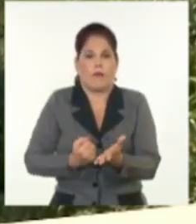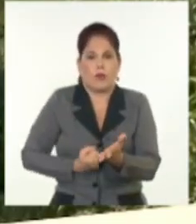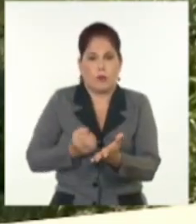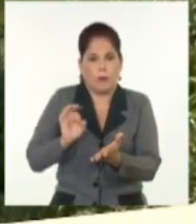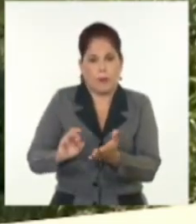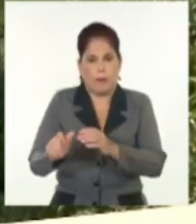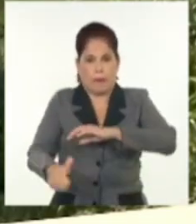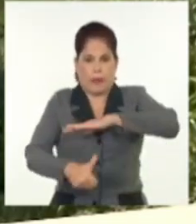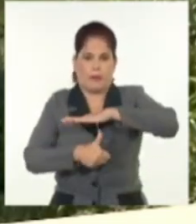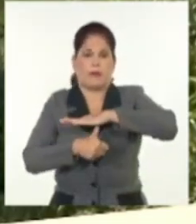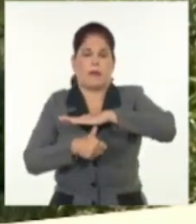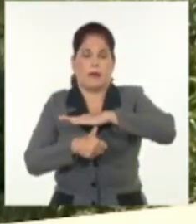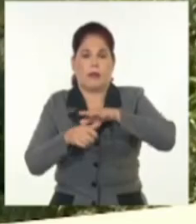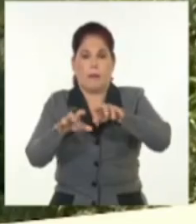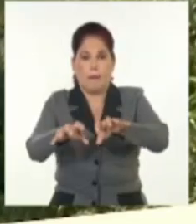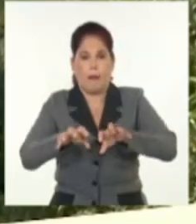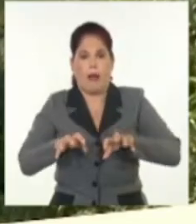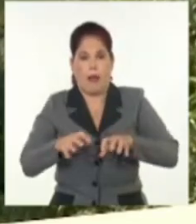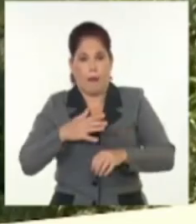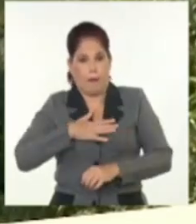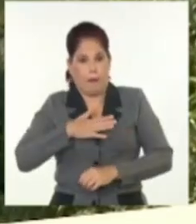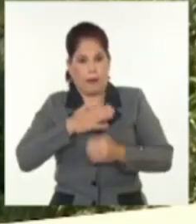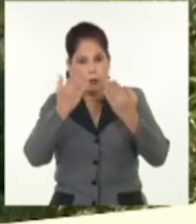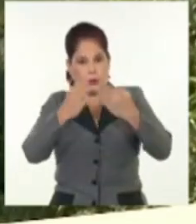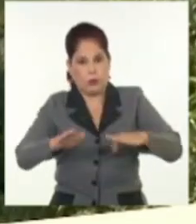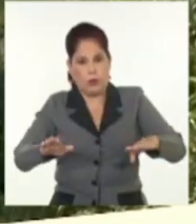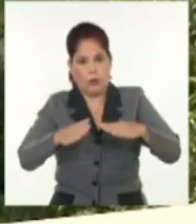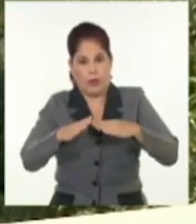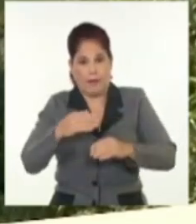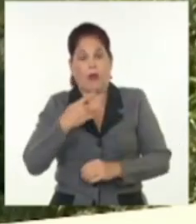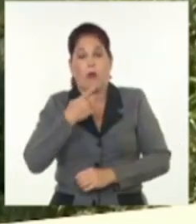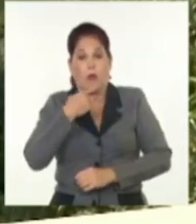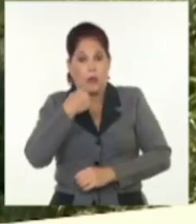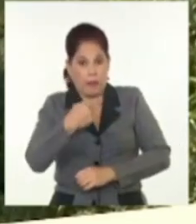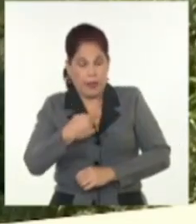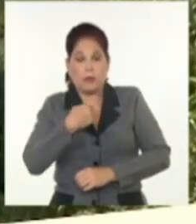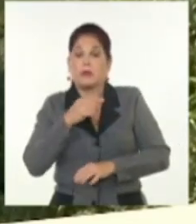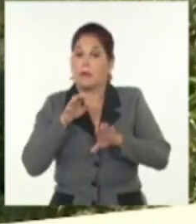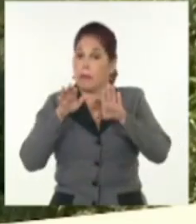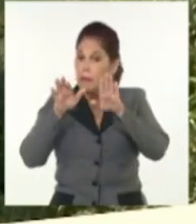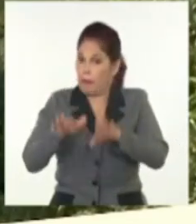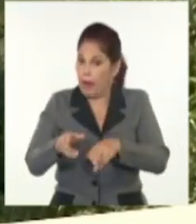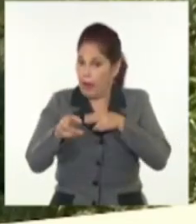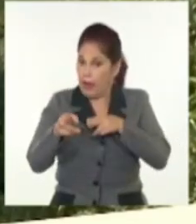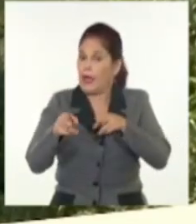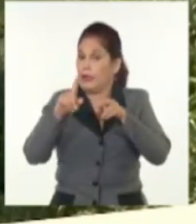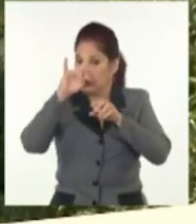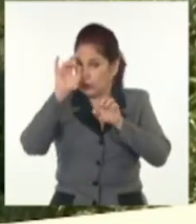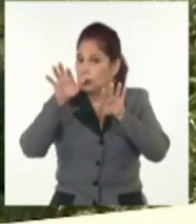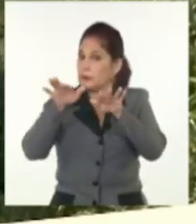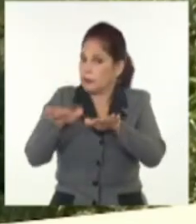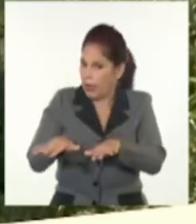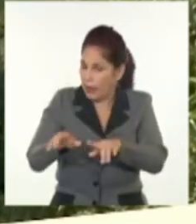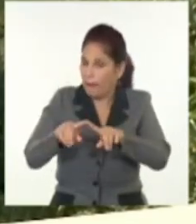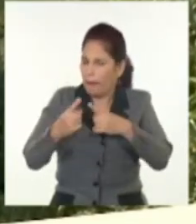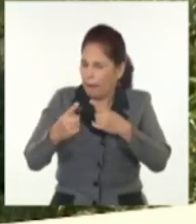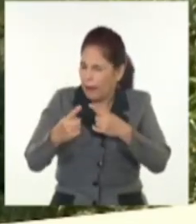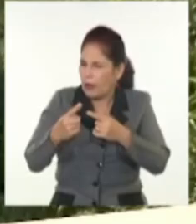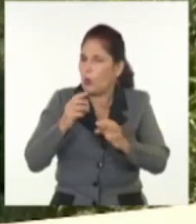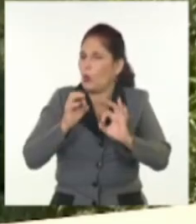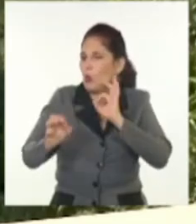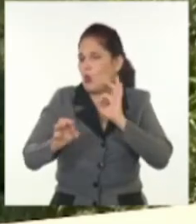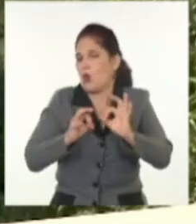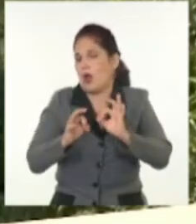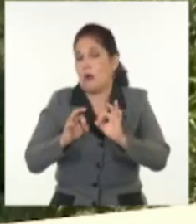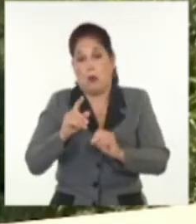presidente del parlamento, Navid Berri, y respaldó un alto al fuego sin desvincular el cese de la